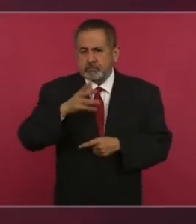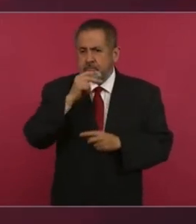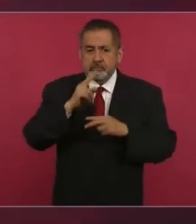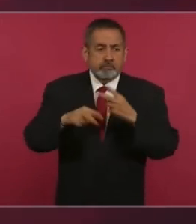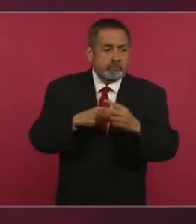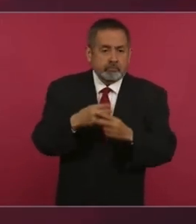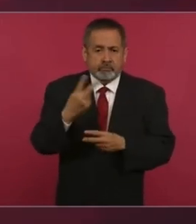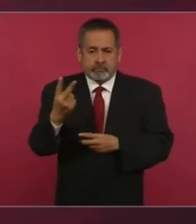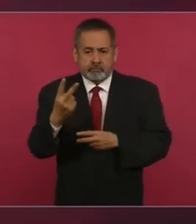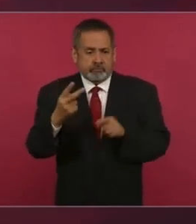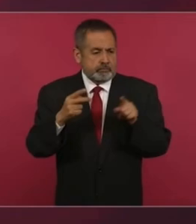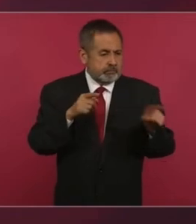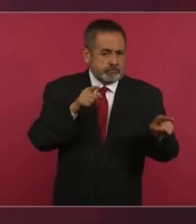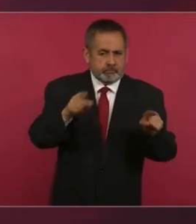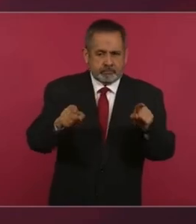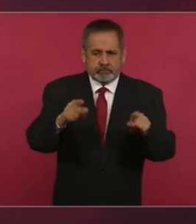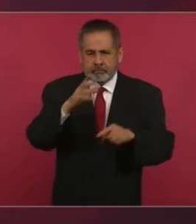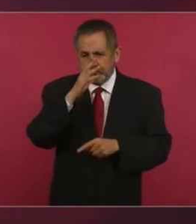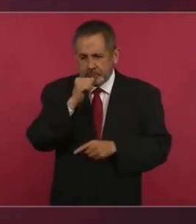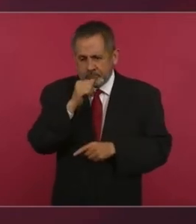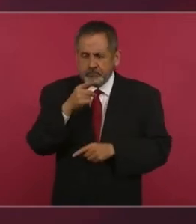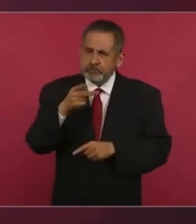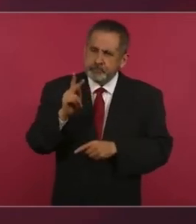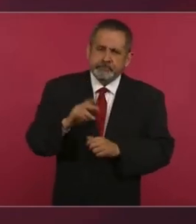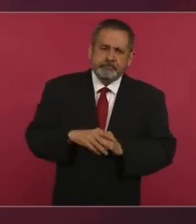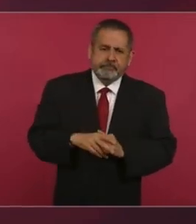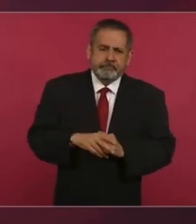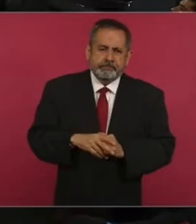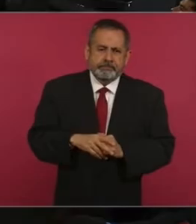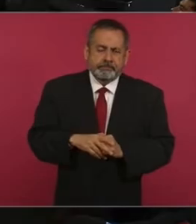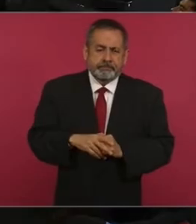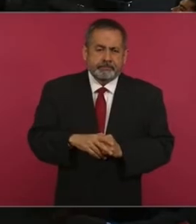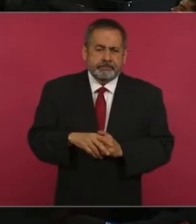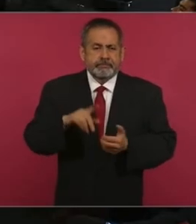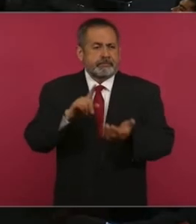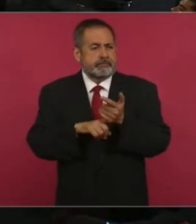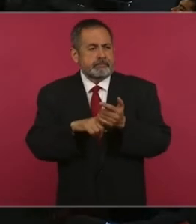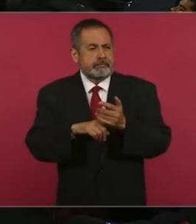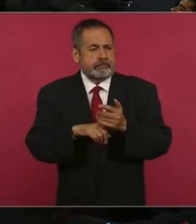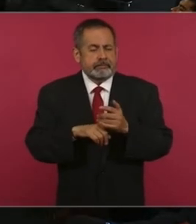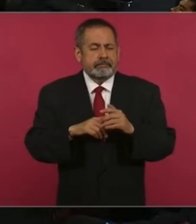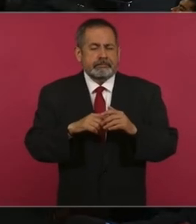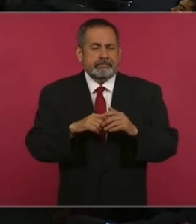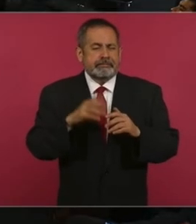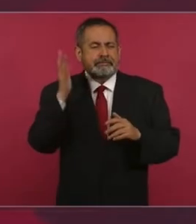tampoco puedo dejar de ir.